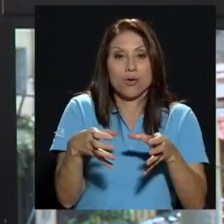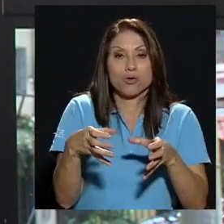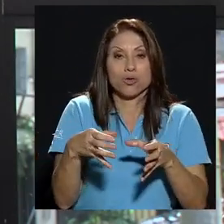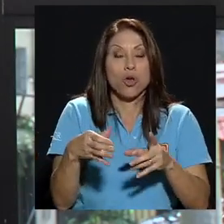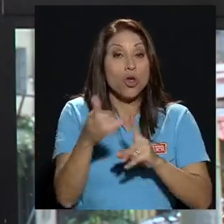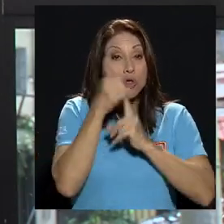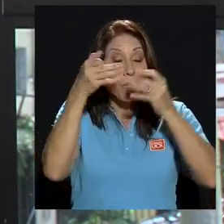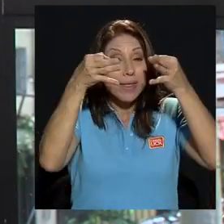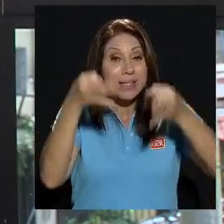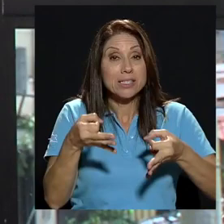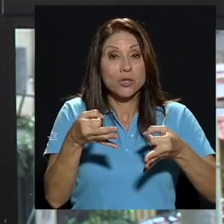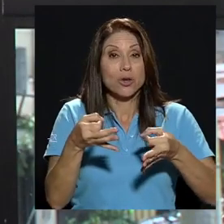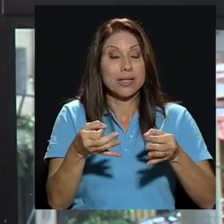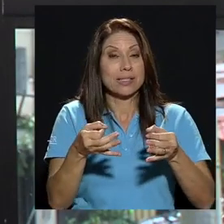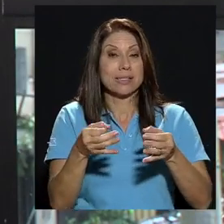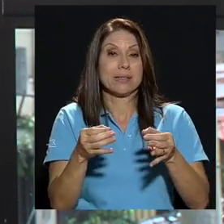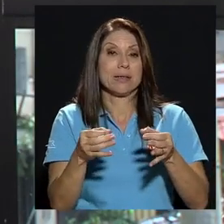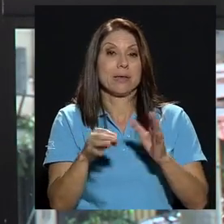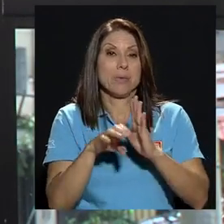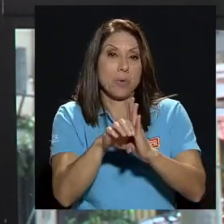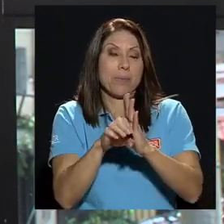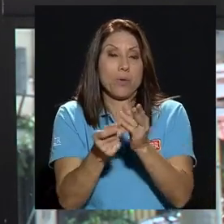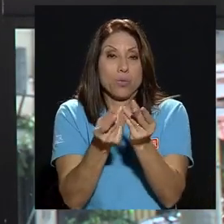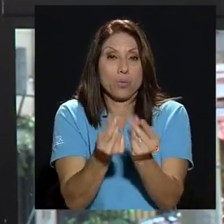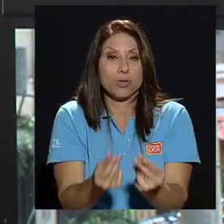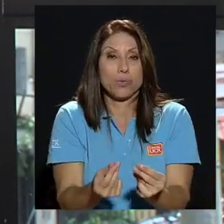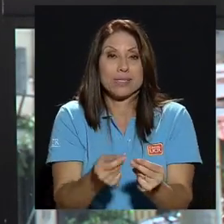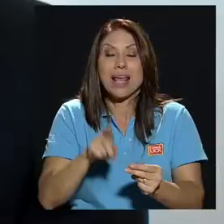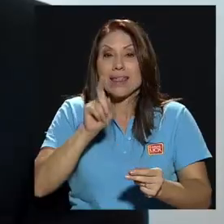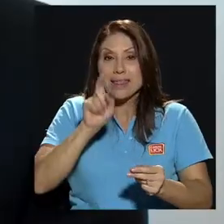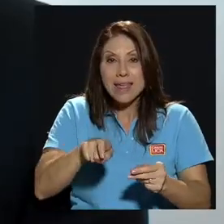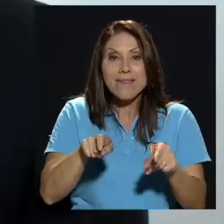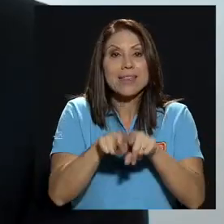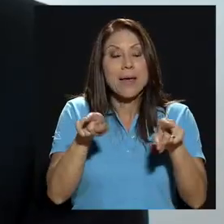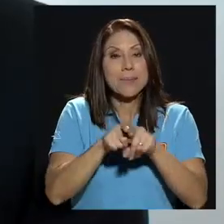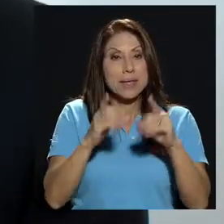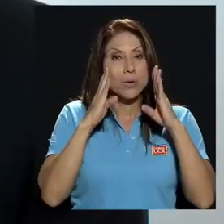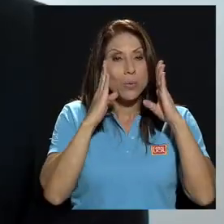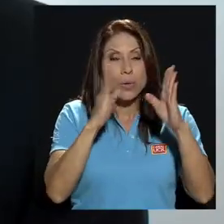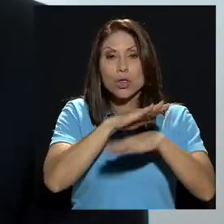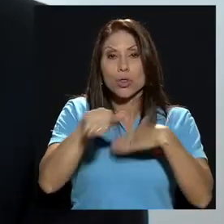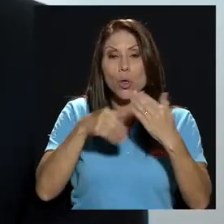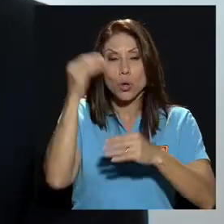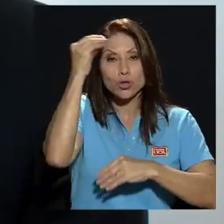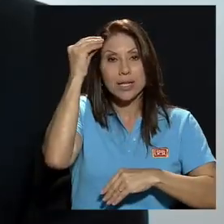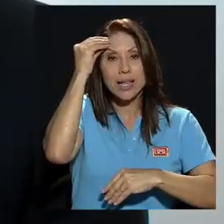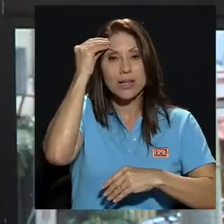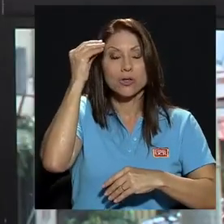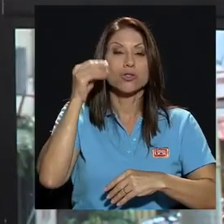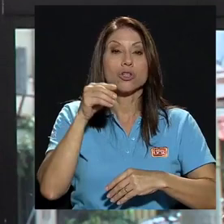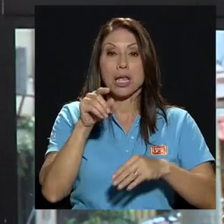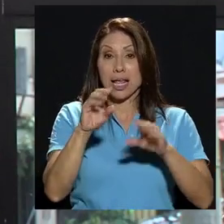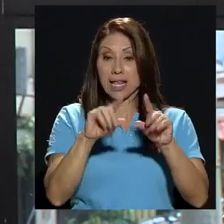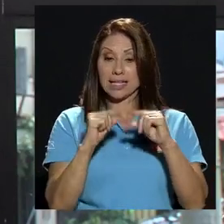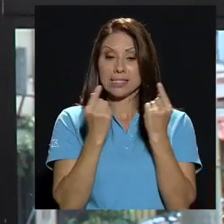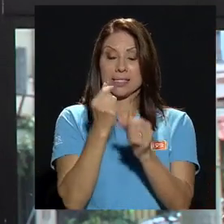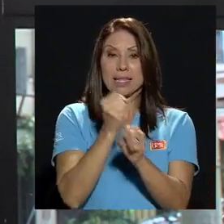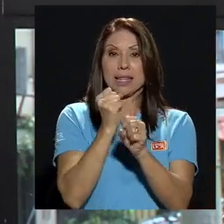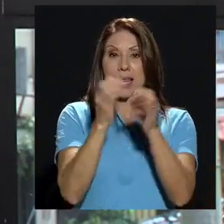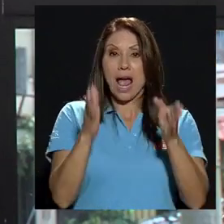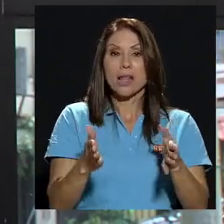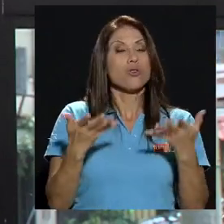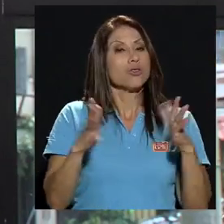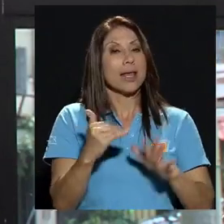presupuestarias deben de ser tomadas también en consideración de todos los criterios en ese sentido el sindicato tiene su lugar